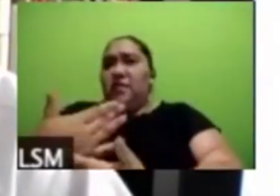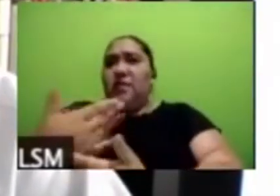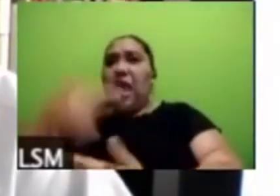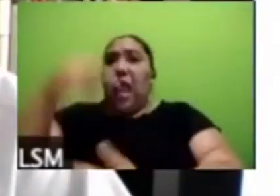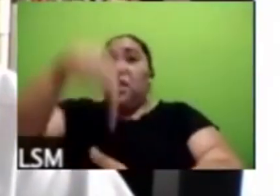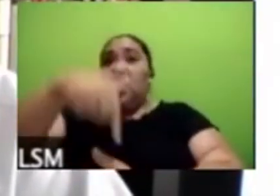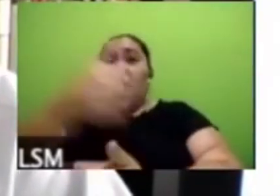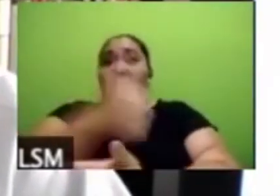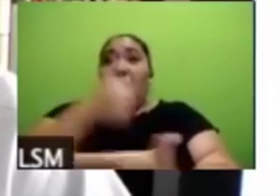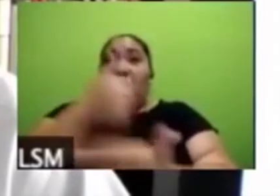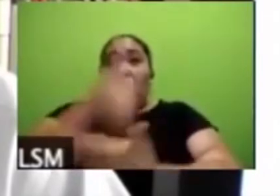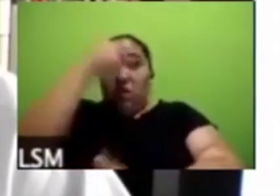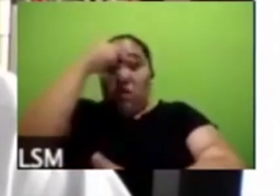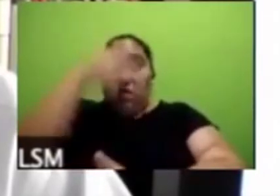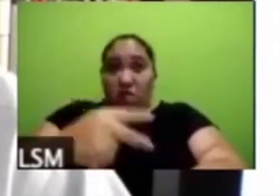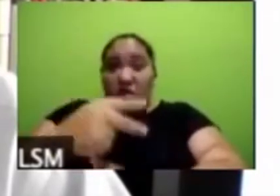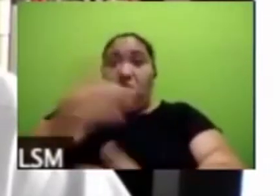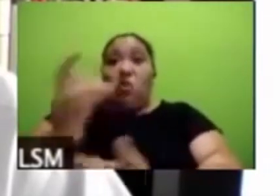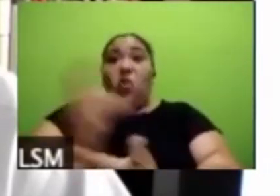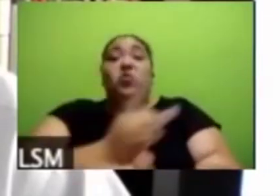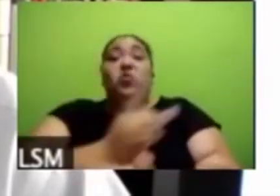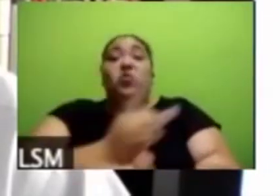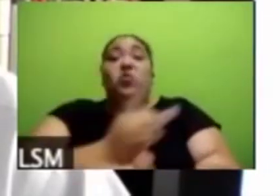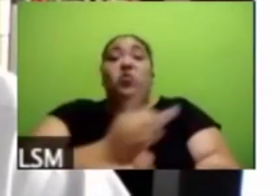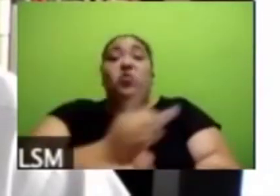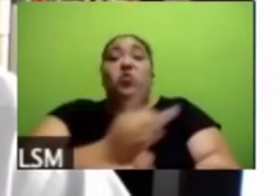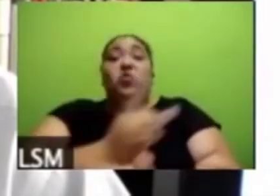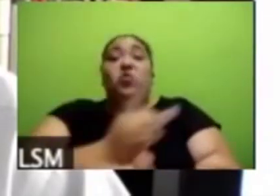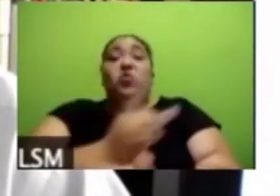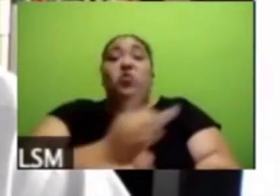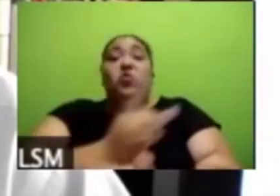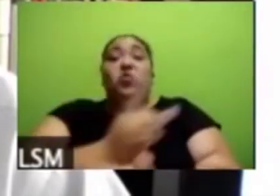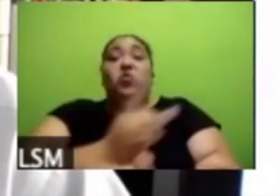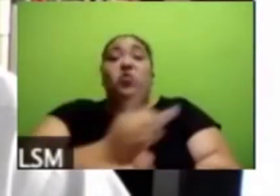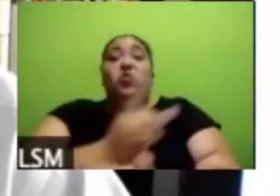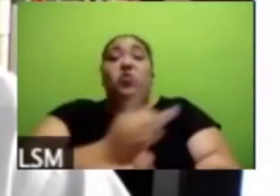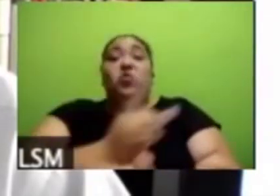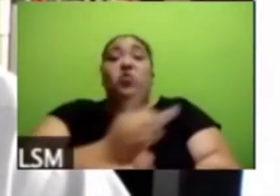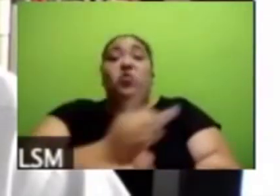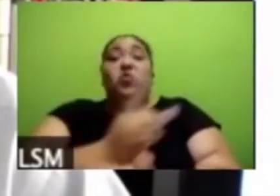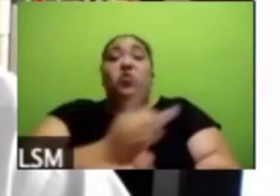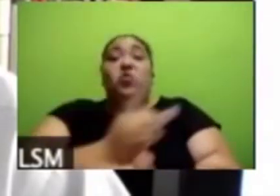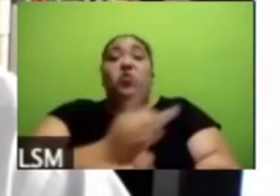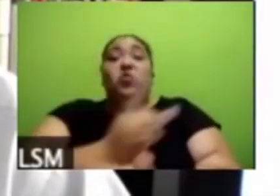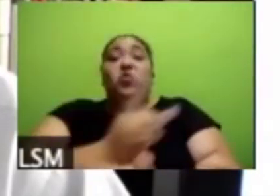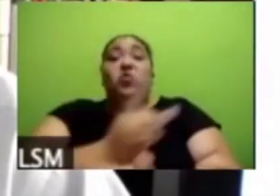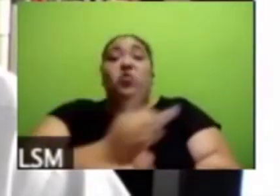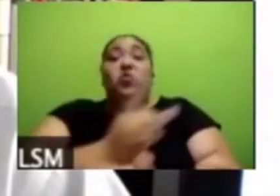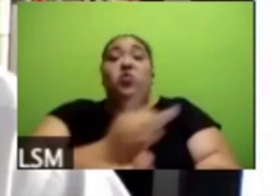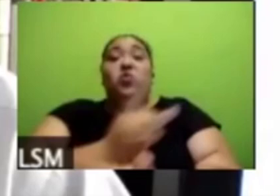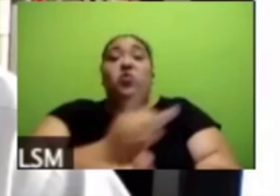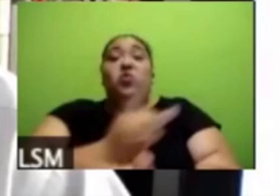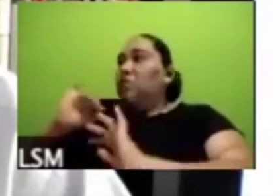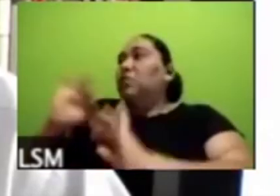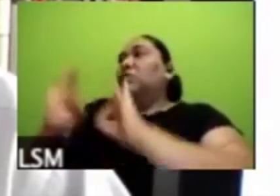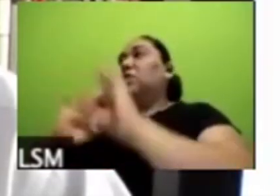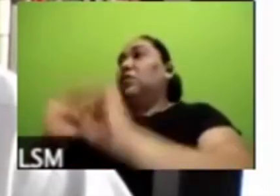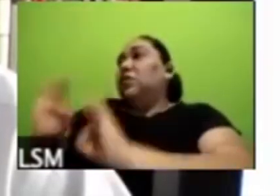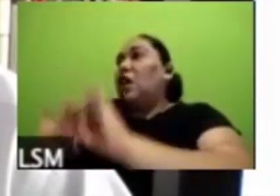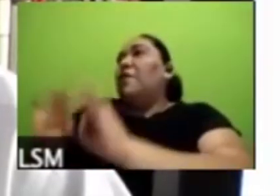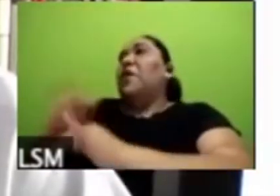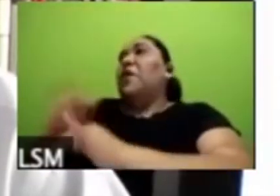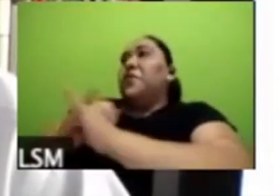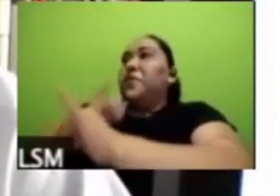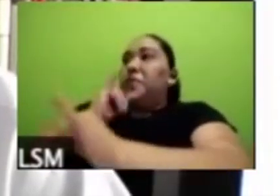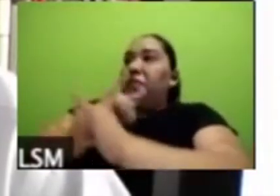país solamente poco más del 20% nos dijo que está trabajando por la vía virtual o